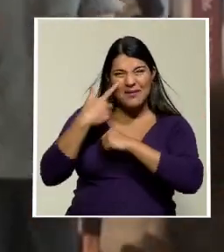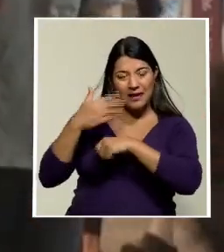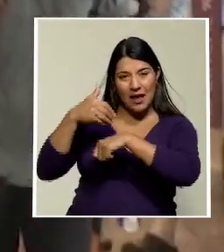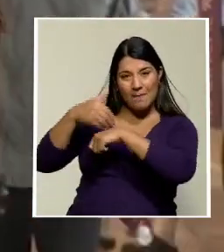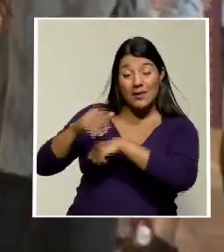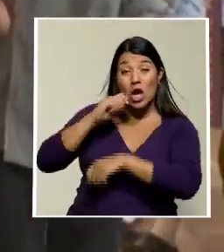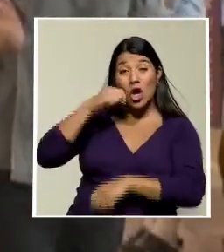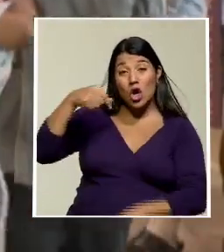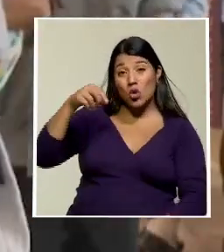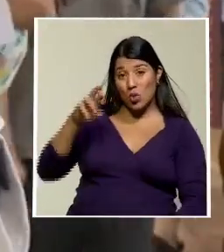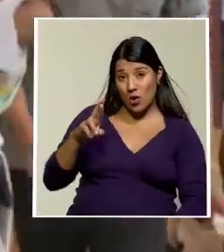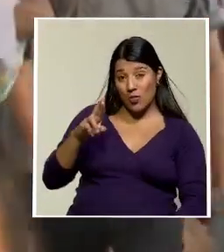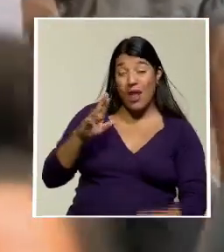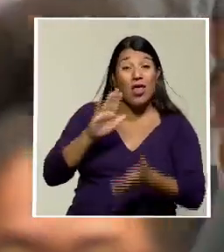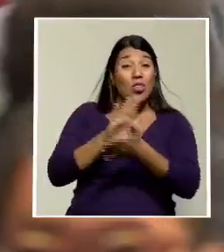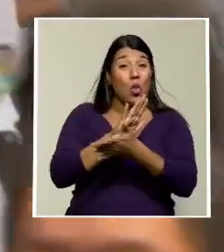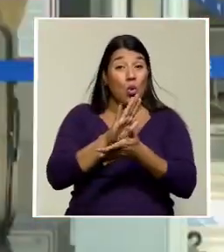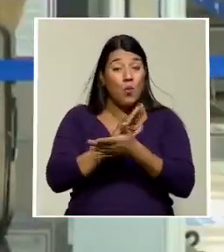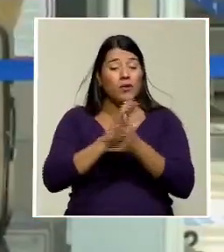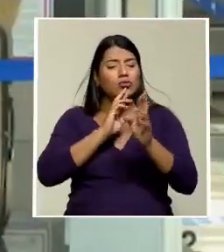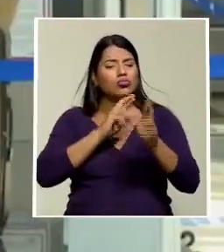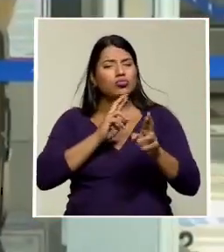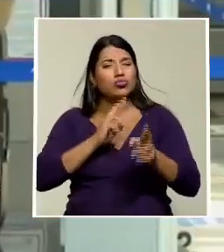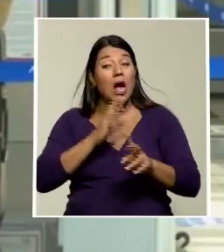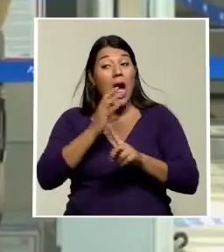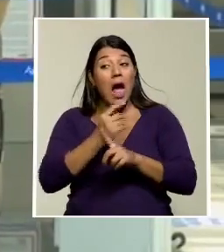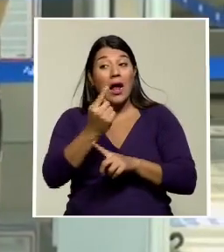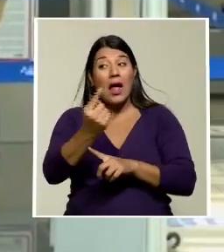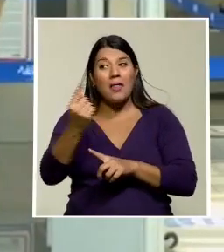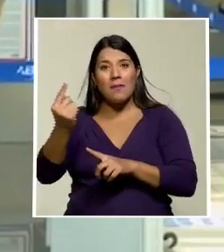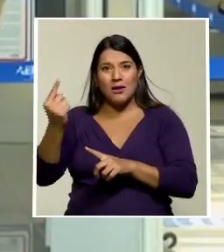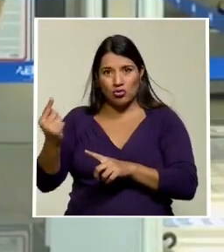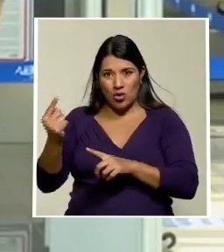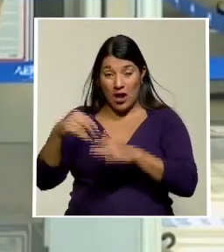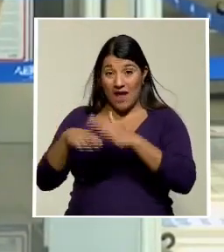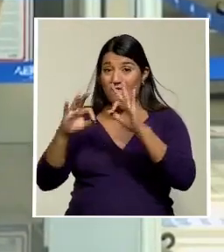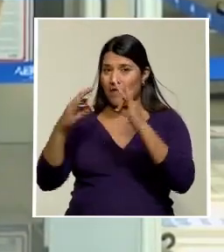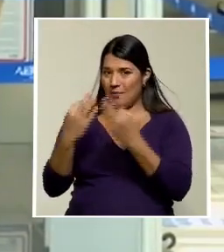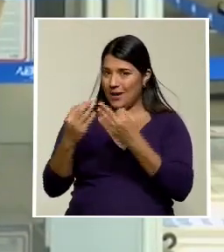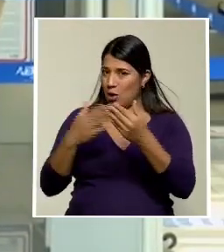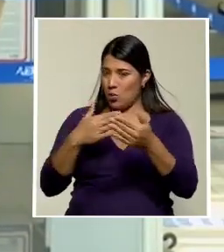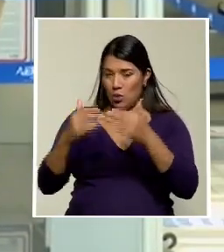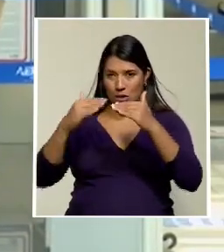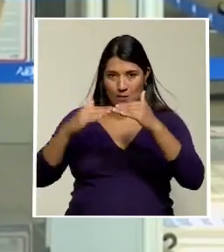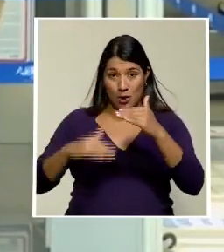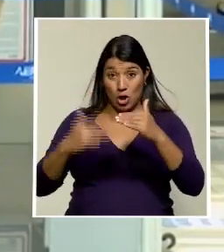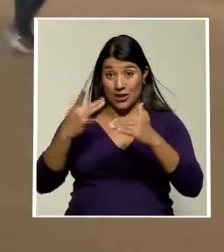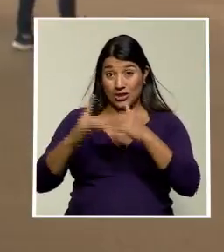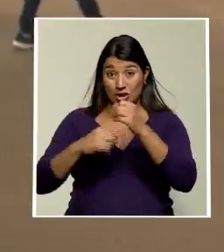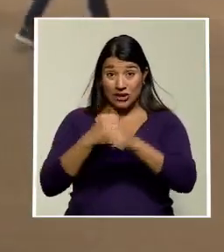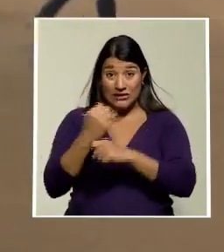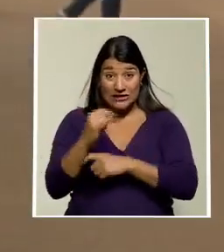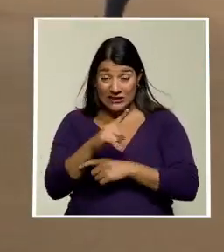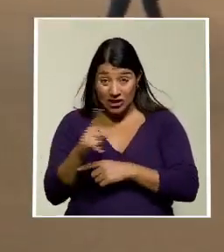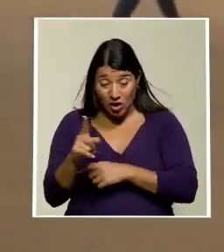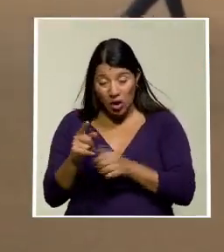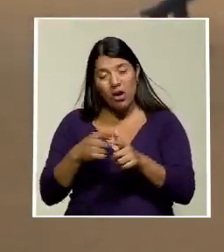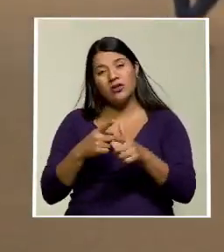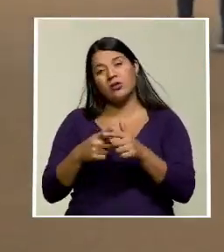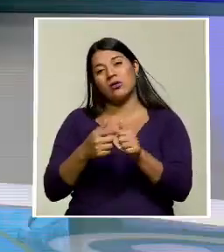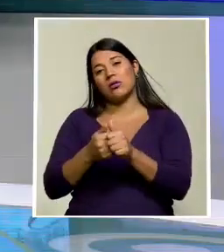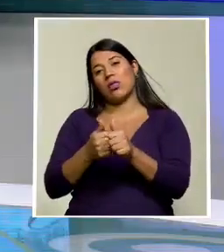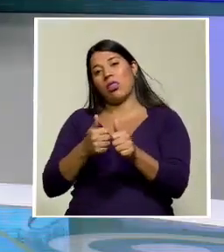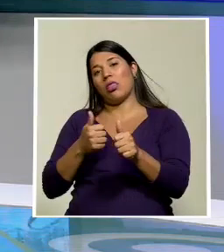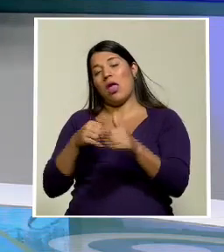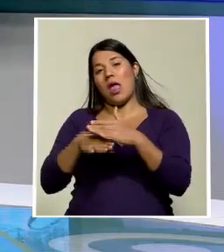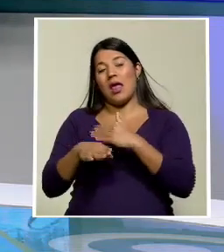documento debe ser llenado por cada miembro de la familia, aunque sea menor de edad. Y de no hacerlo, le podría crear algunos atrasos en los aeropuertos